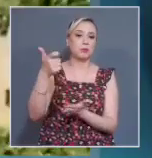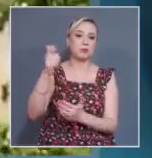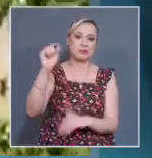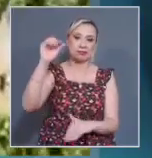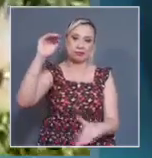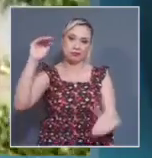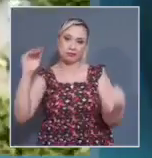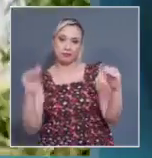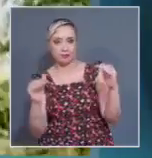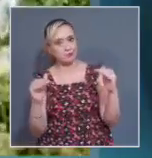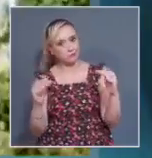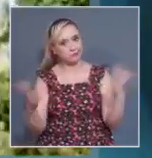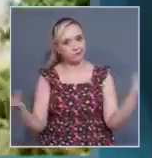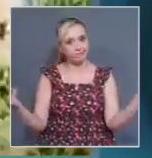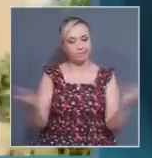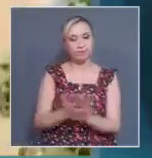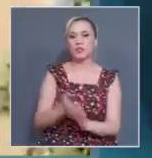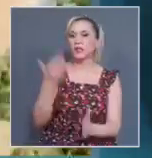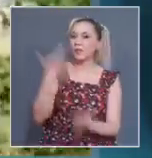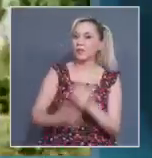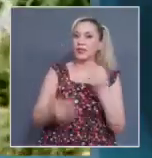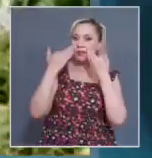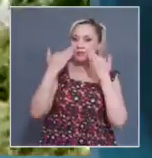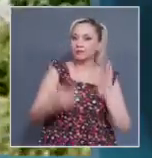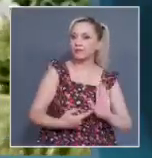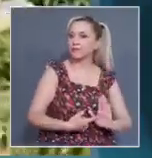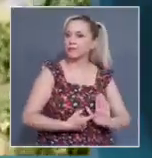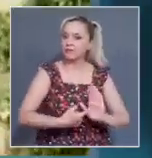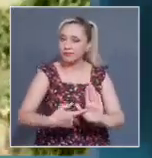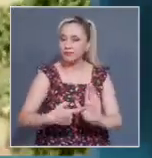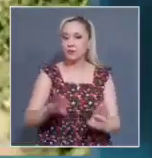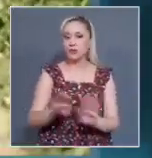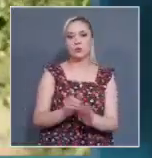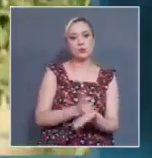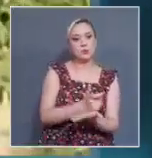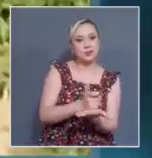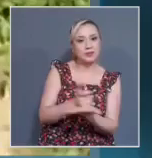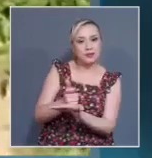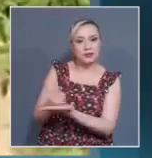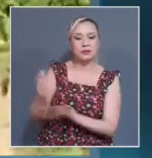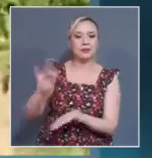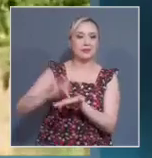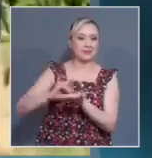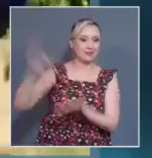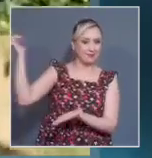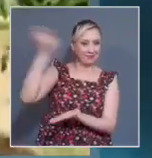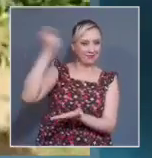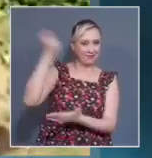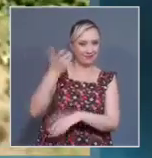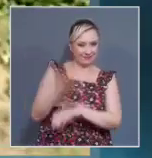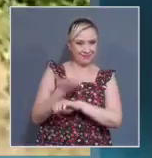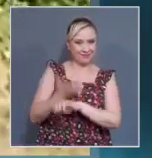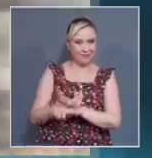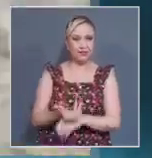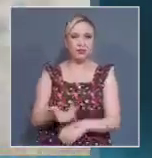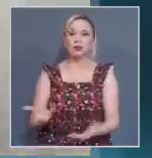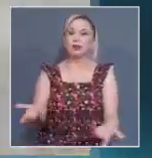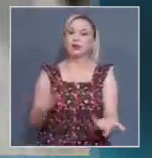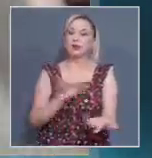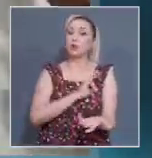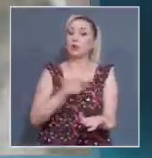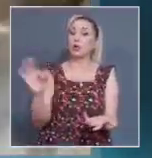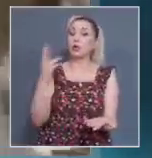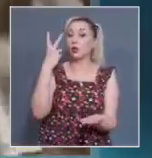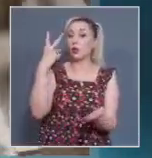Falta de transparencia en la cadena de pago provoca que emisores de remesas desde Estados Unidos pierdan cada año más de 2.200